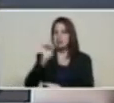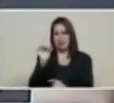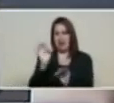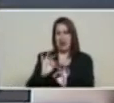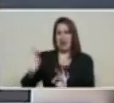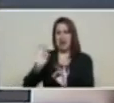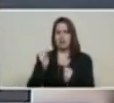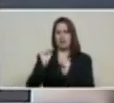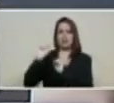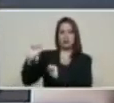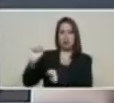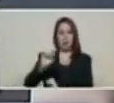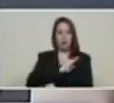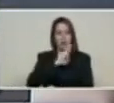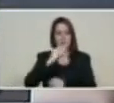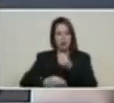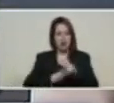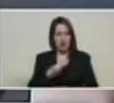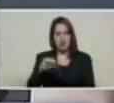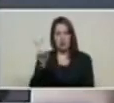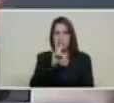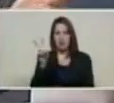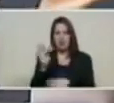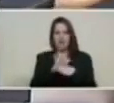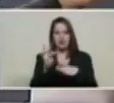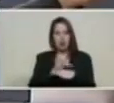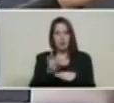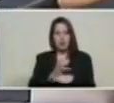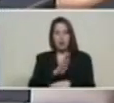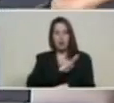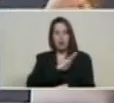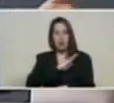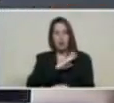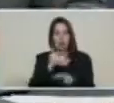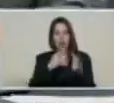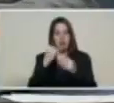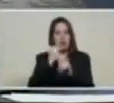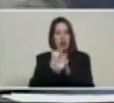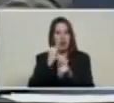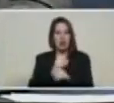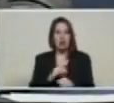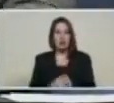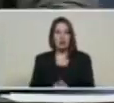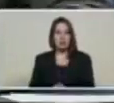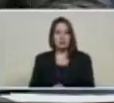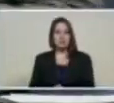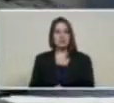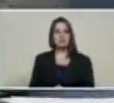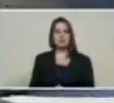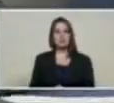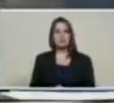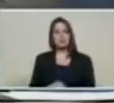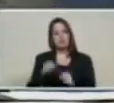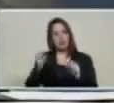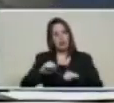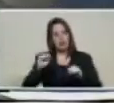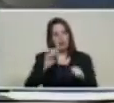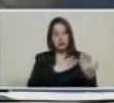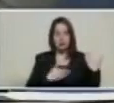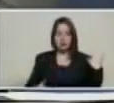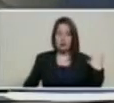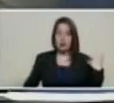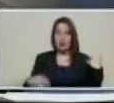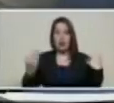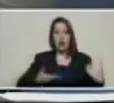del funcionamiento de nuestra moneda digital por favor bueno si presidente la